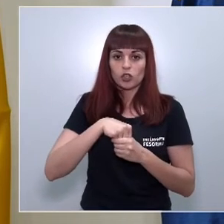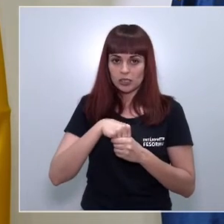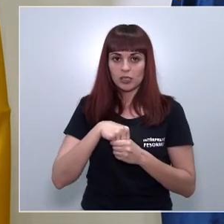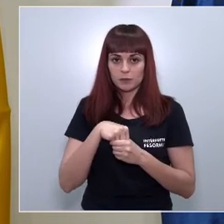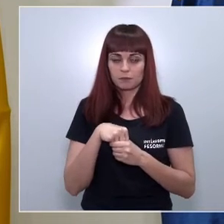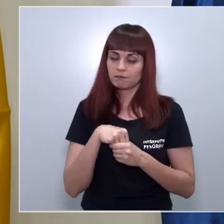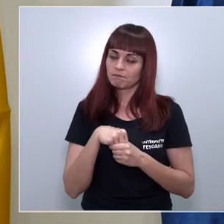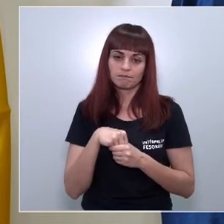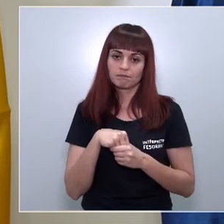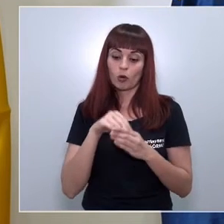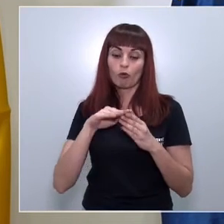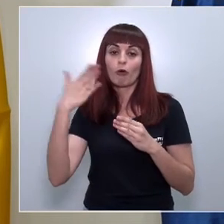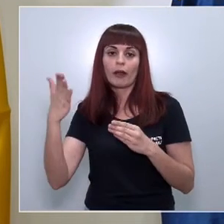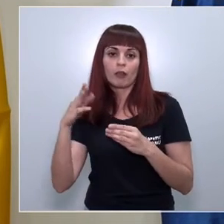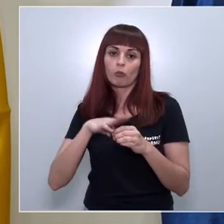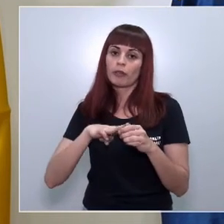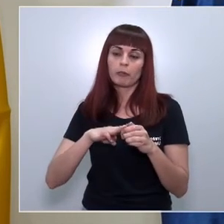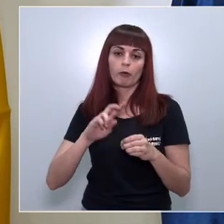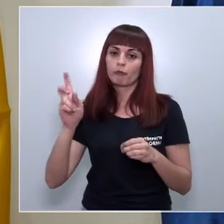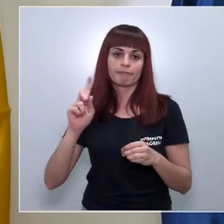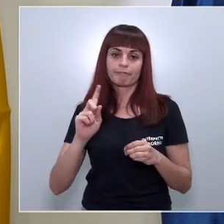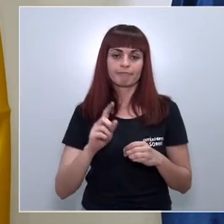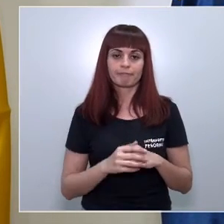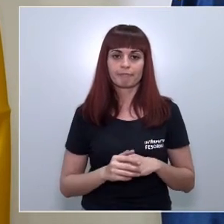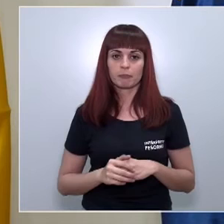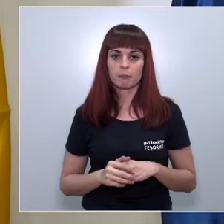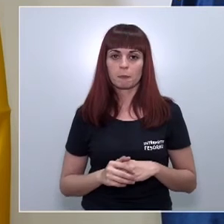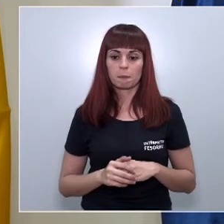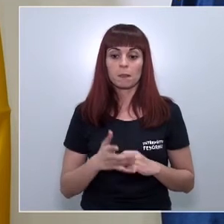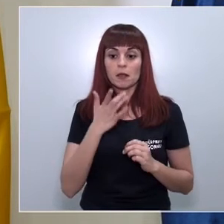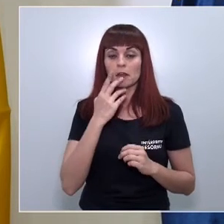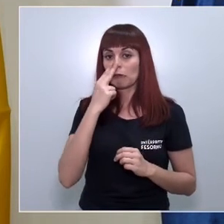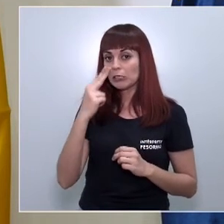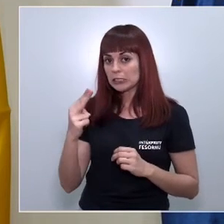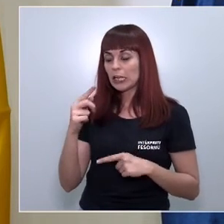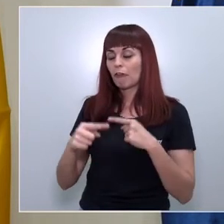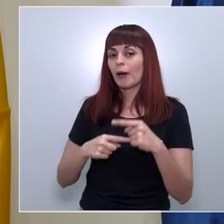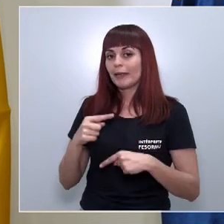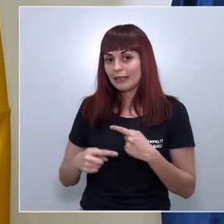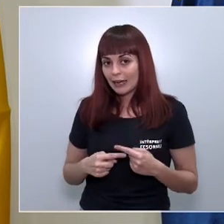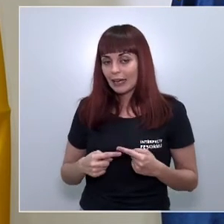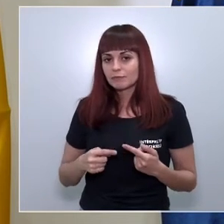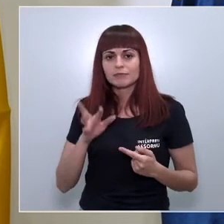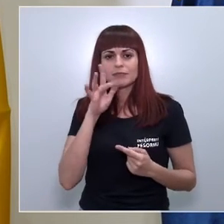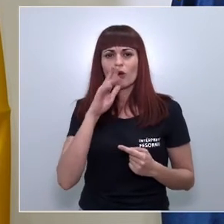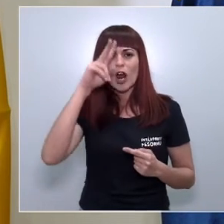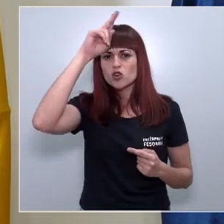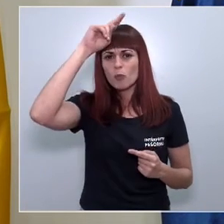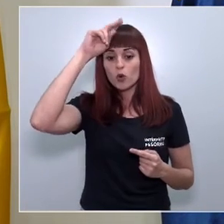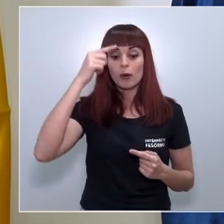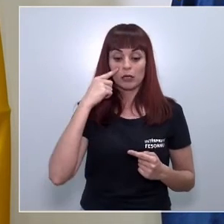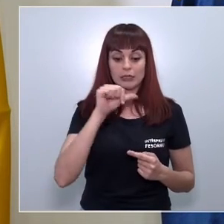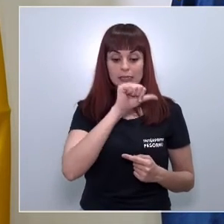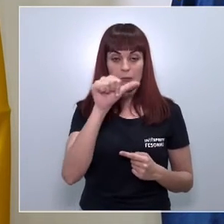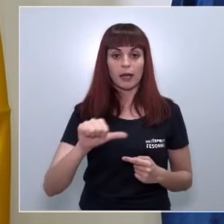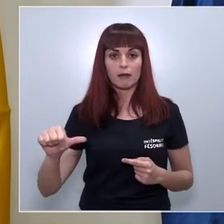podemos estar nada todavía fuera del municipio en la fase 1 que te permite es ir a ver a un familiar y todo ese tema ahora lo que nos preocupaba precisamente la semana que